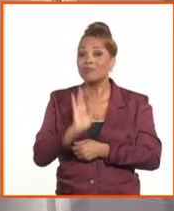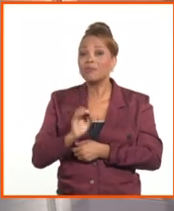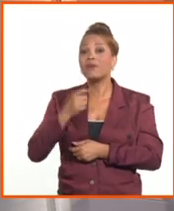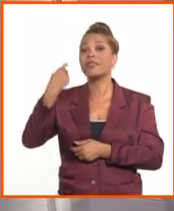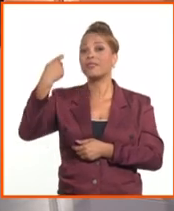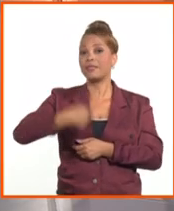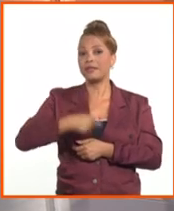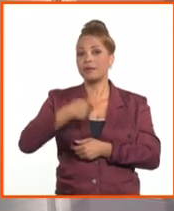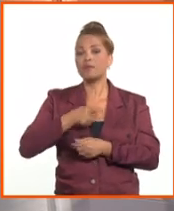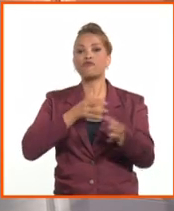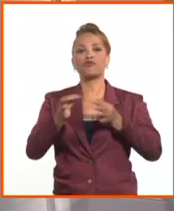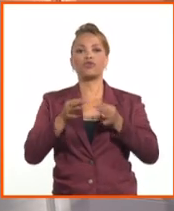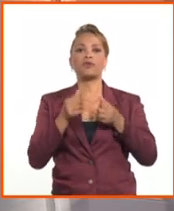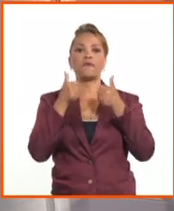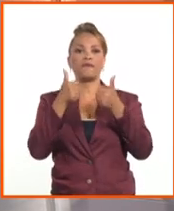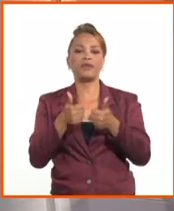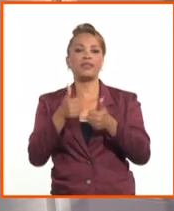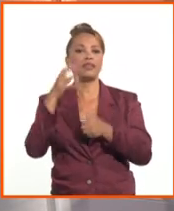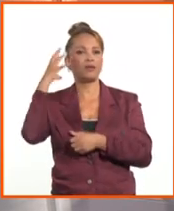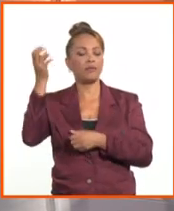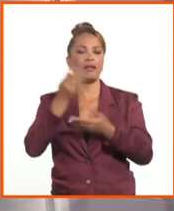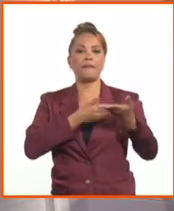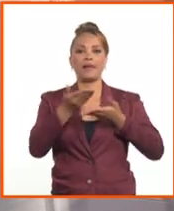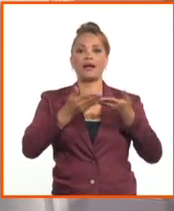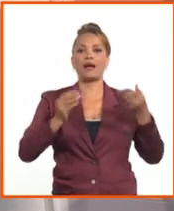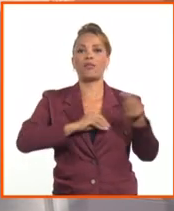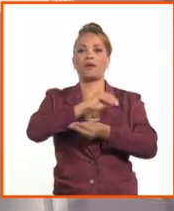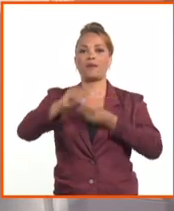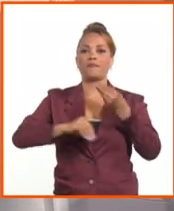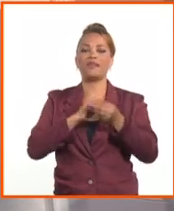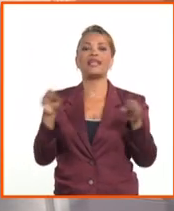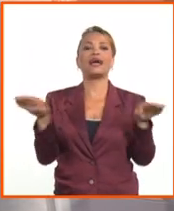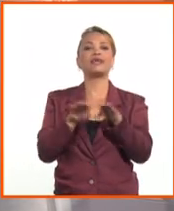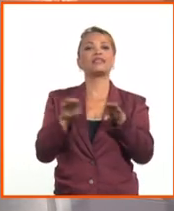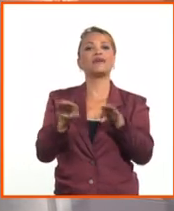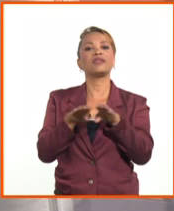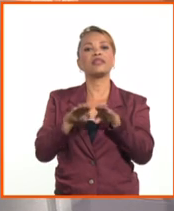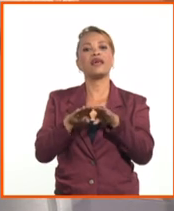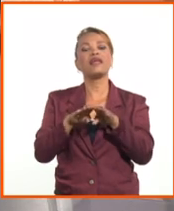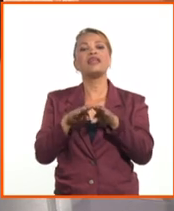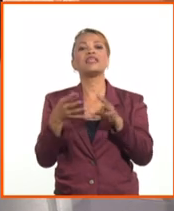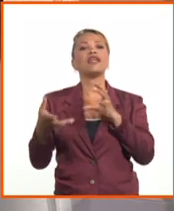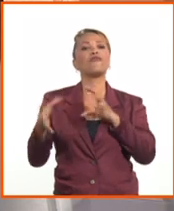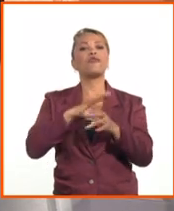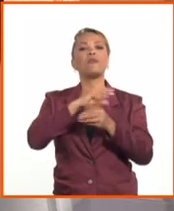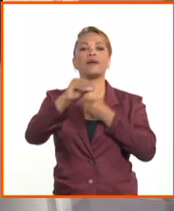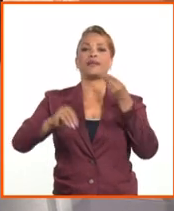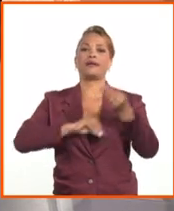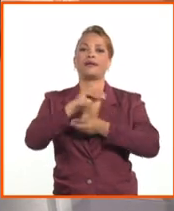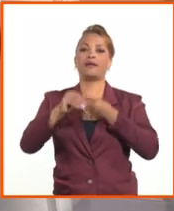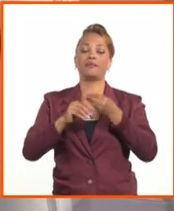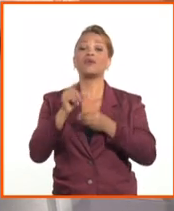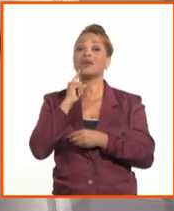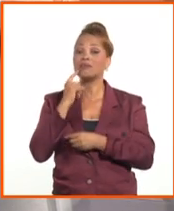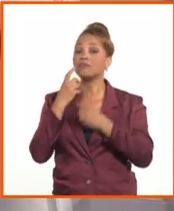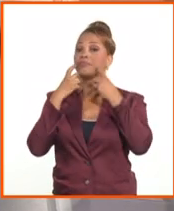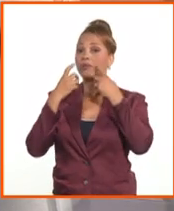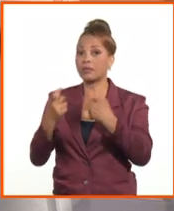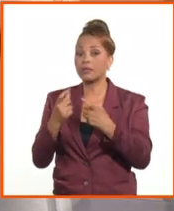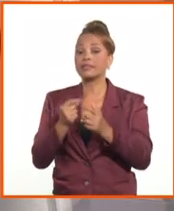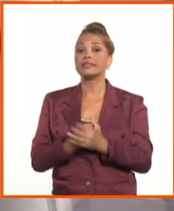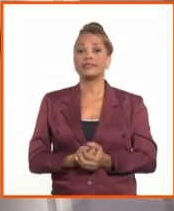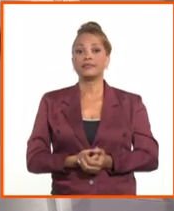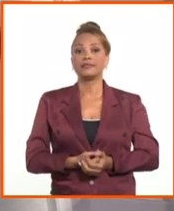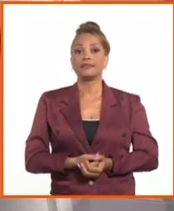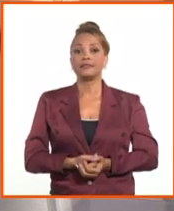funcionamiento, el estable funcionamiento del mercado cambiario y la estabilidad del tipo de cambio. La estabilidad del tipo de cambio es muy importante porque es uno de los principales elementos